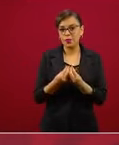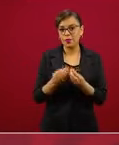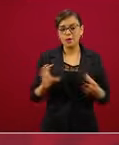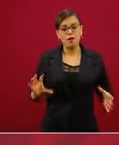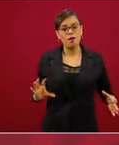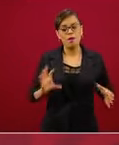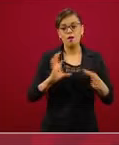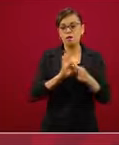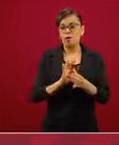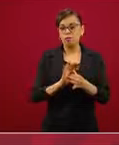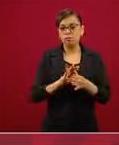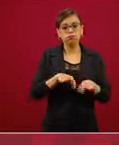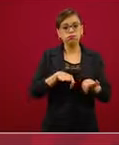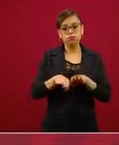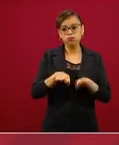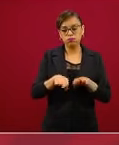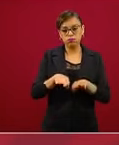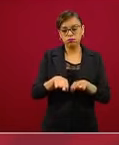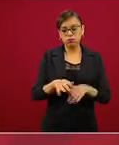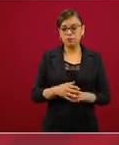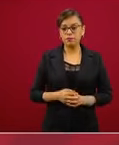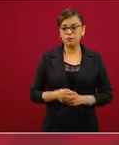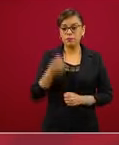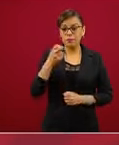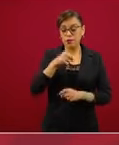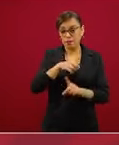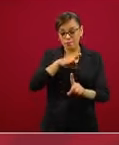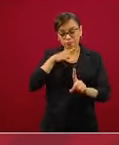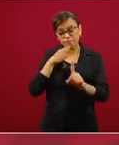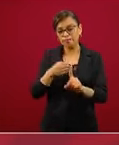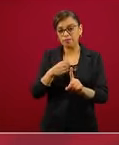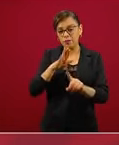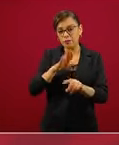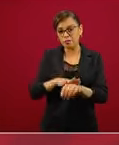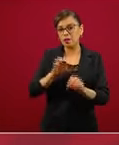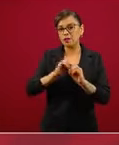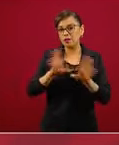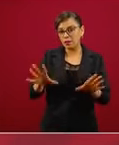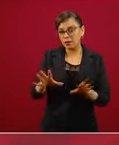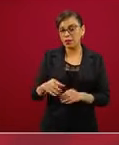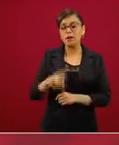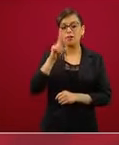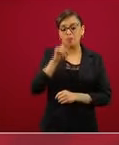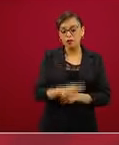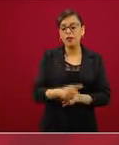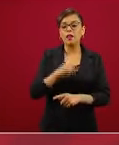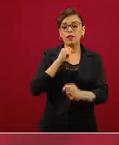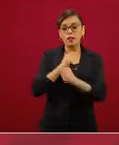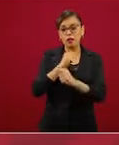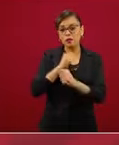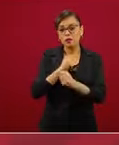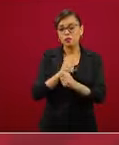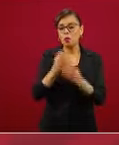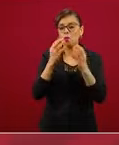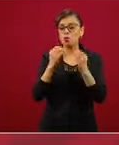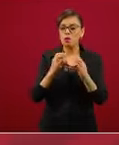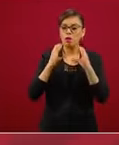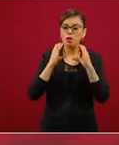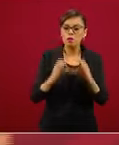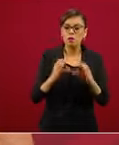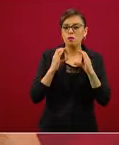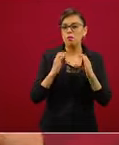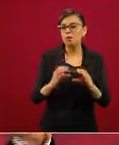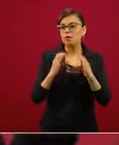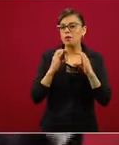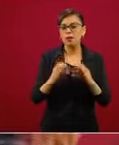énfasis especial en este sentido de lo importante que es que cuidemos el transporte público. El transporte público,